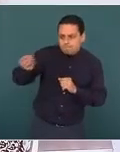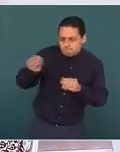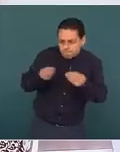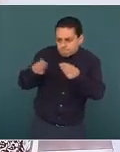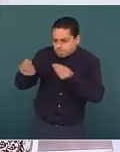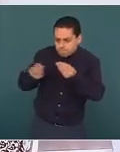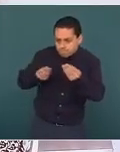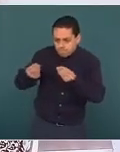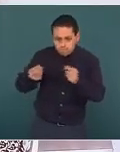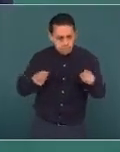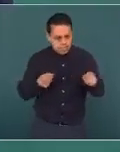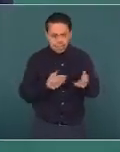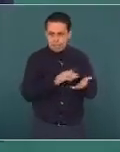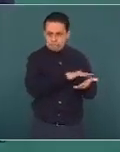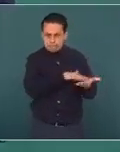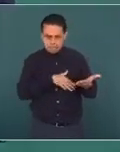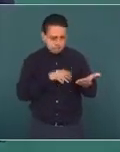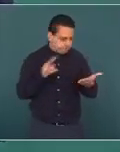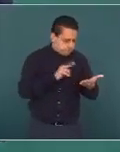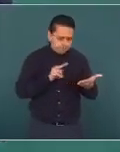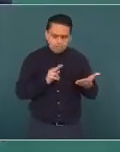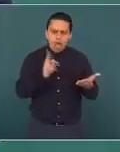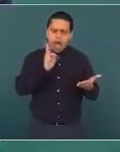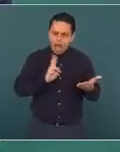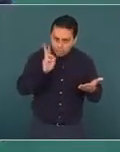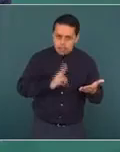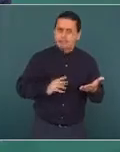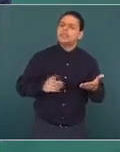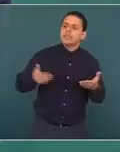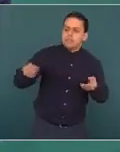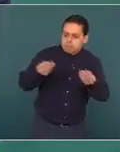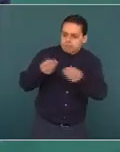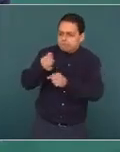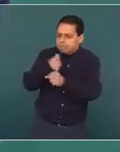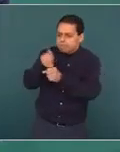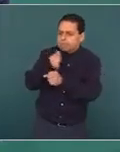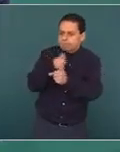ofrecen.